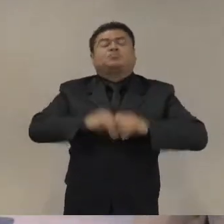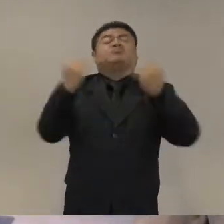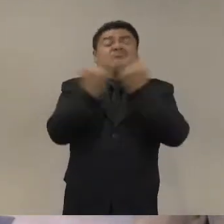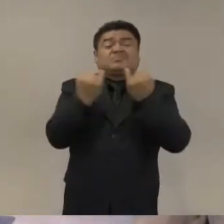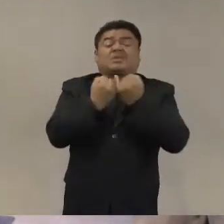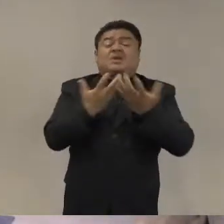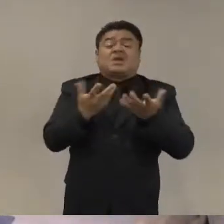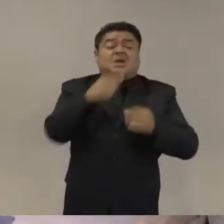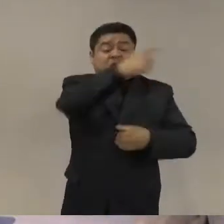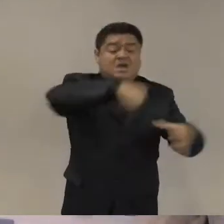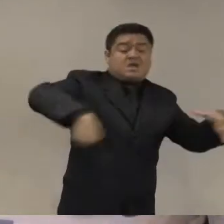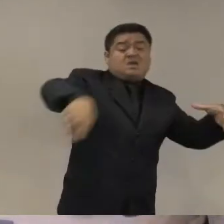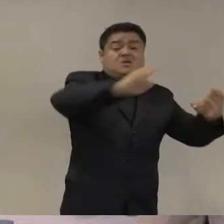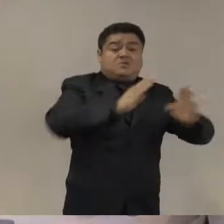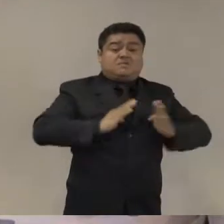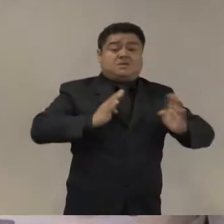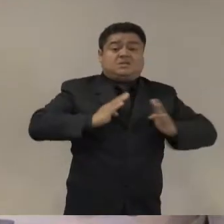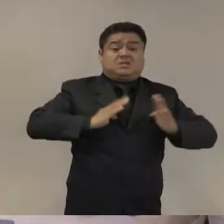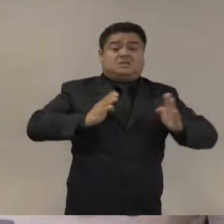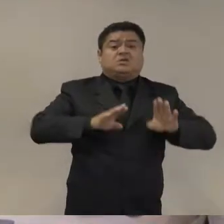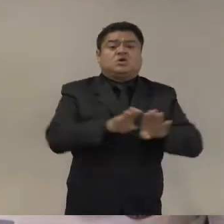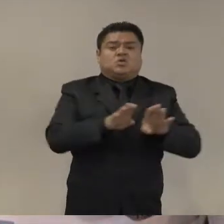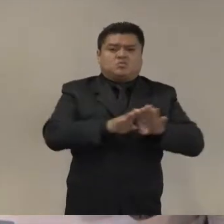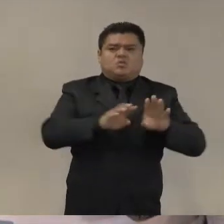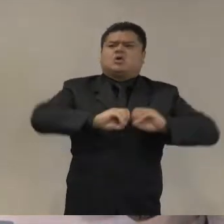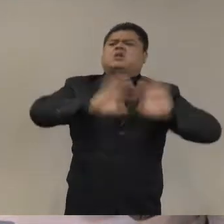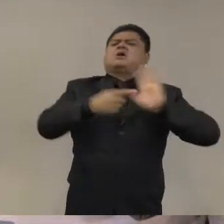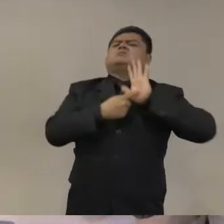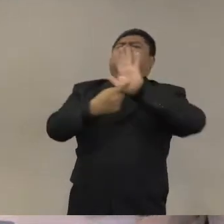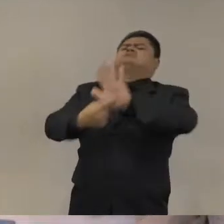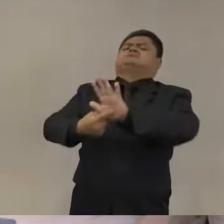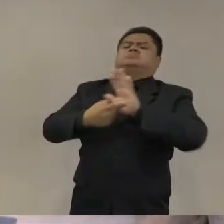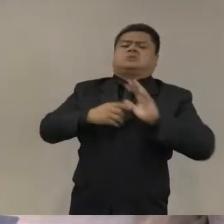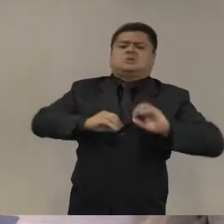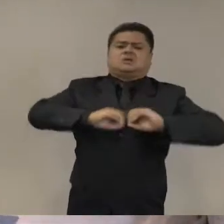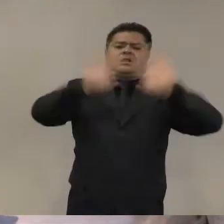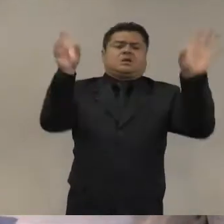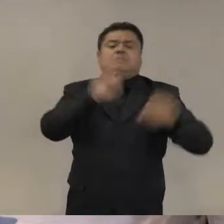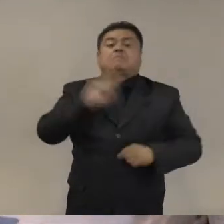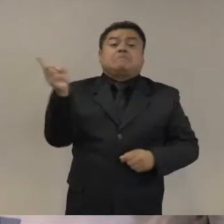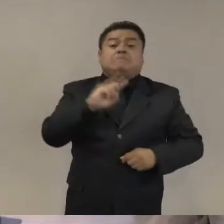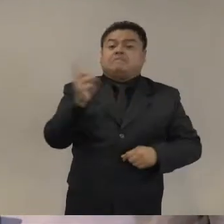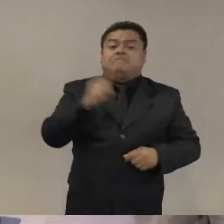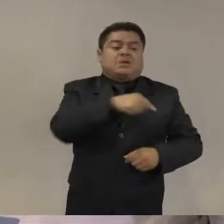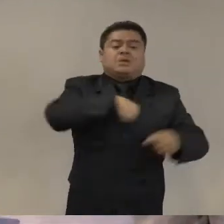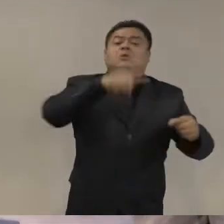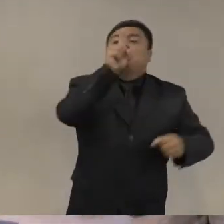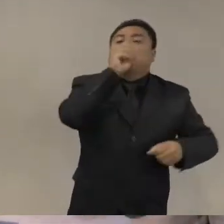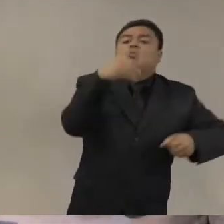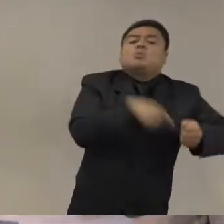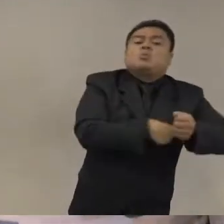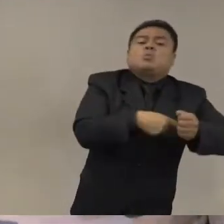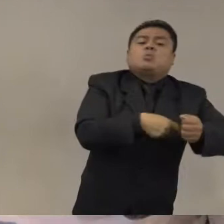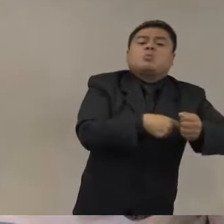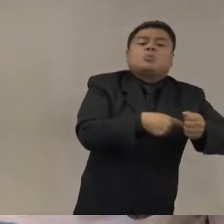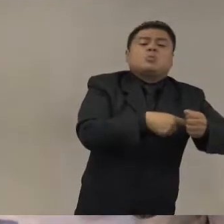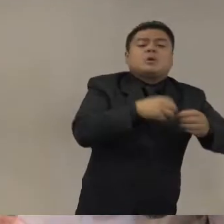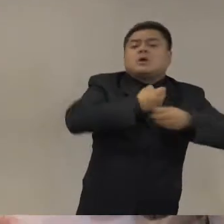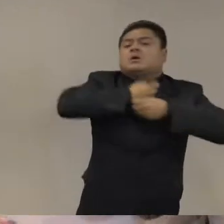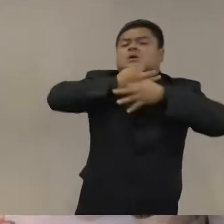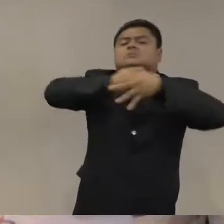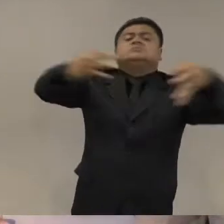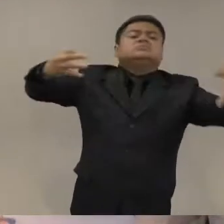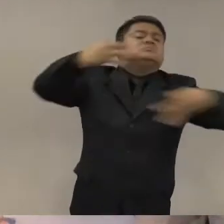tendencia a que en el despliegue de militares hay un montón de opacidad desde qué elementos se despliegan en cierto estado y por qué